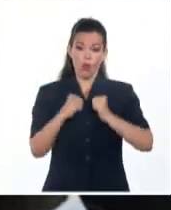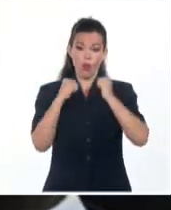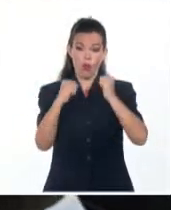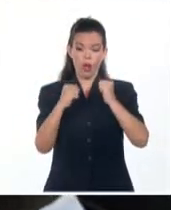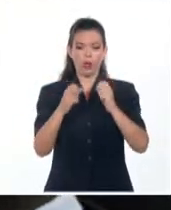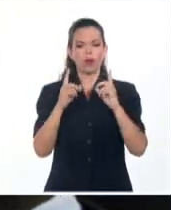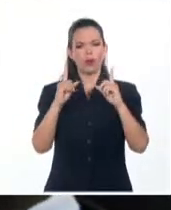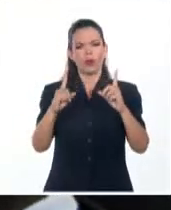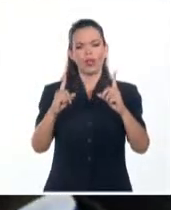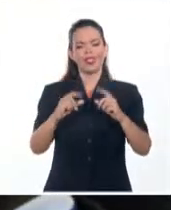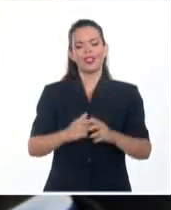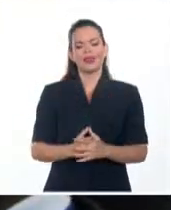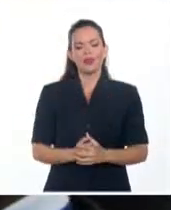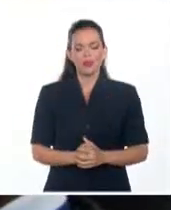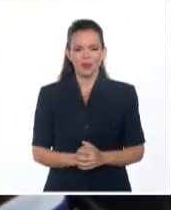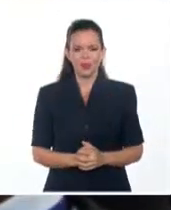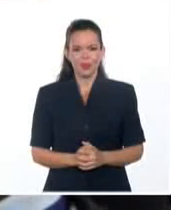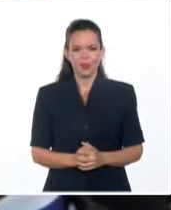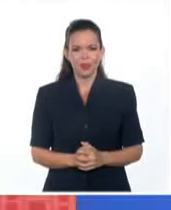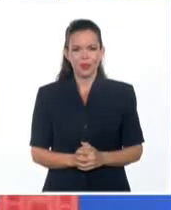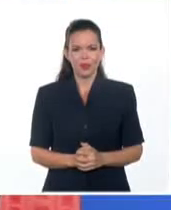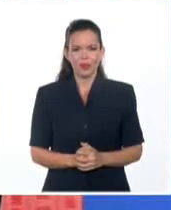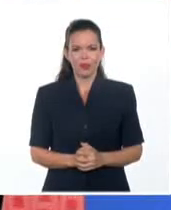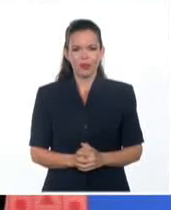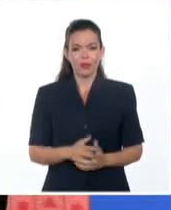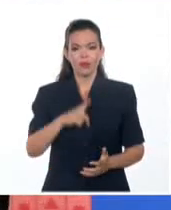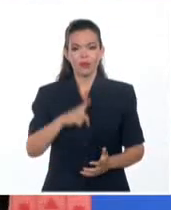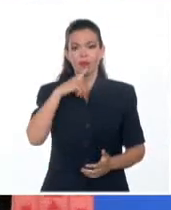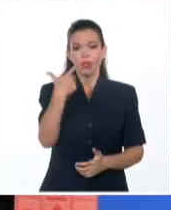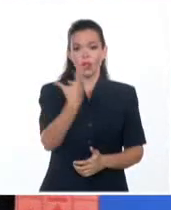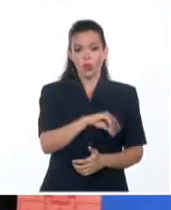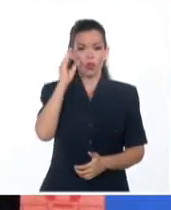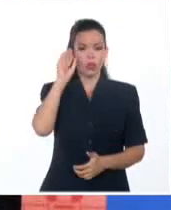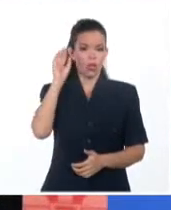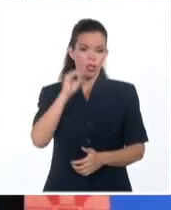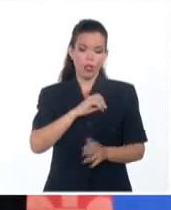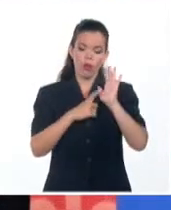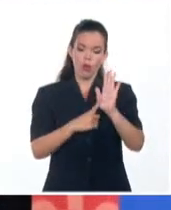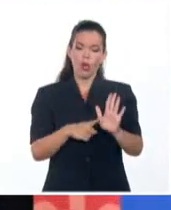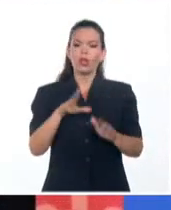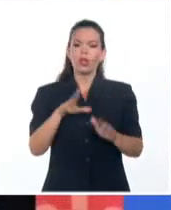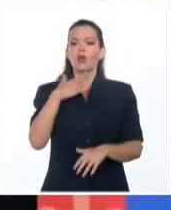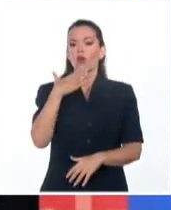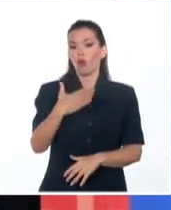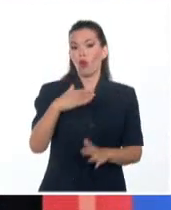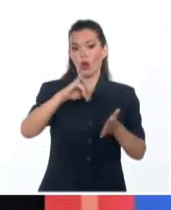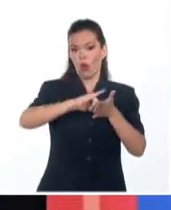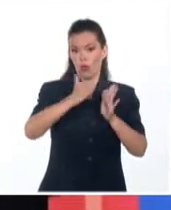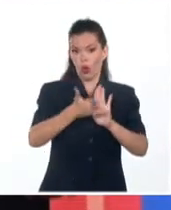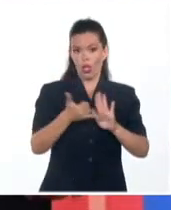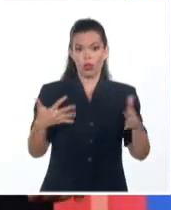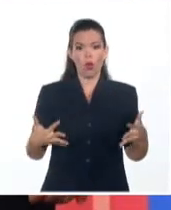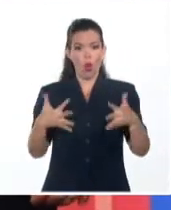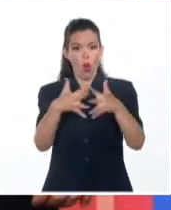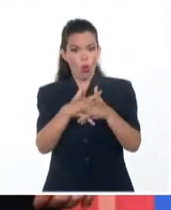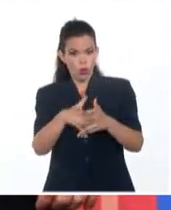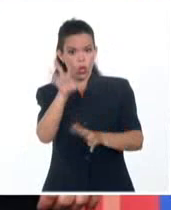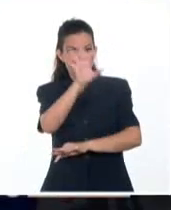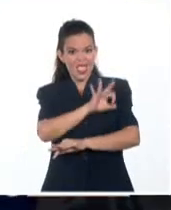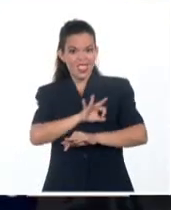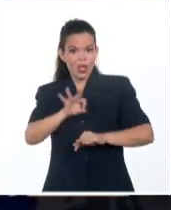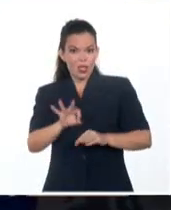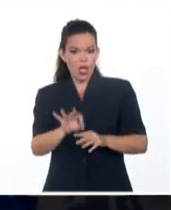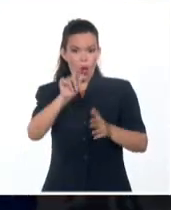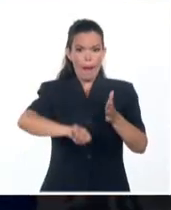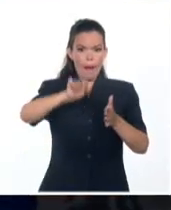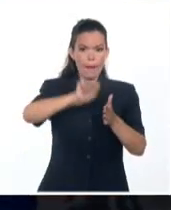direcciones. En tanto Mishustin ponderó la implementación de grandes proyectos conjuntos, en particular los diseñados a largo plazo.